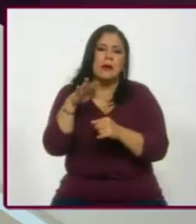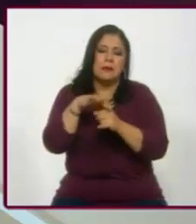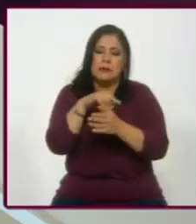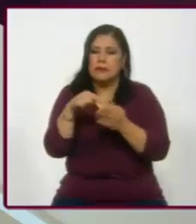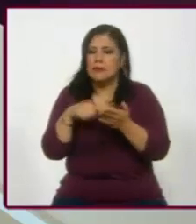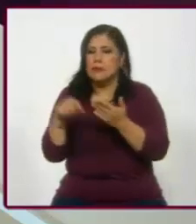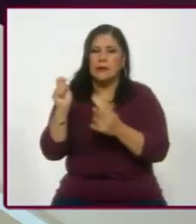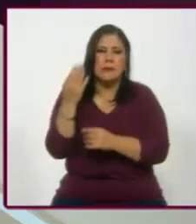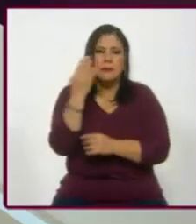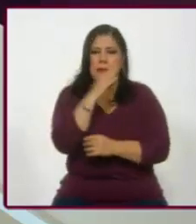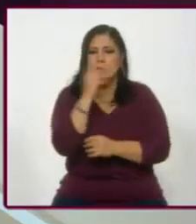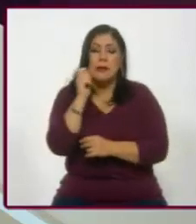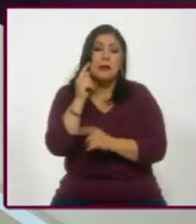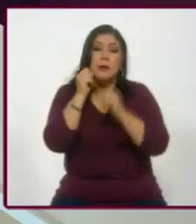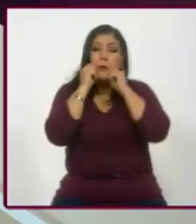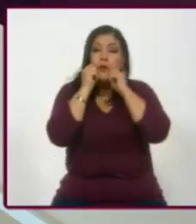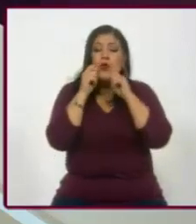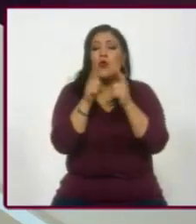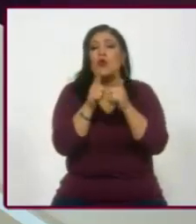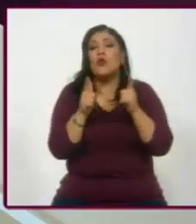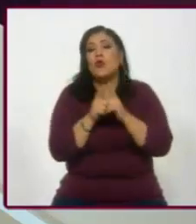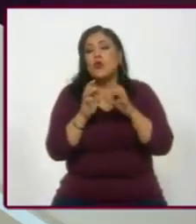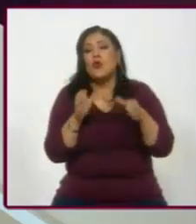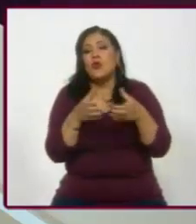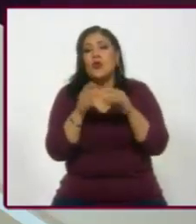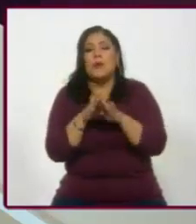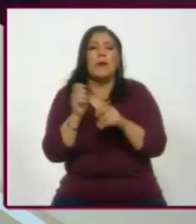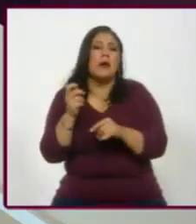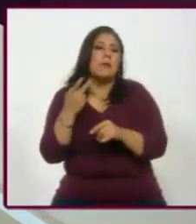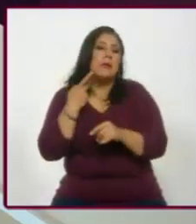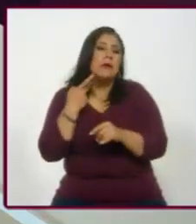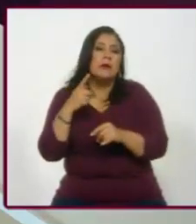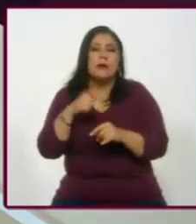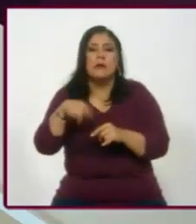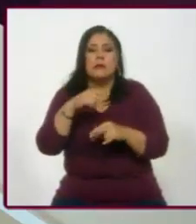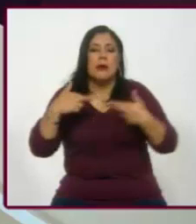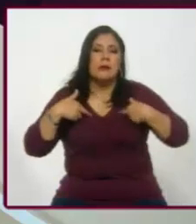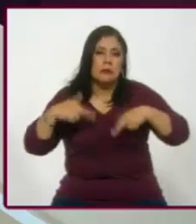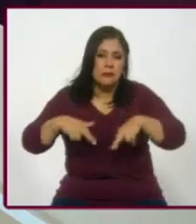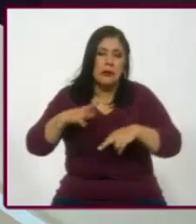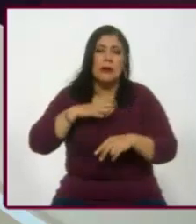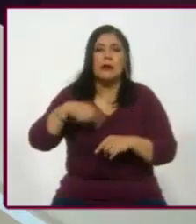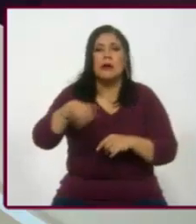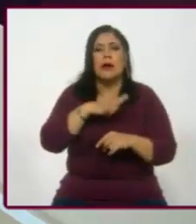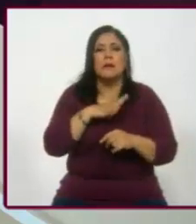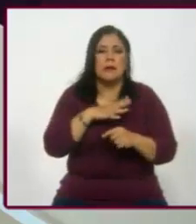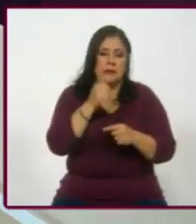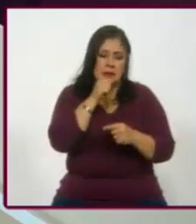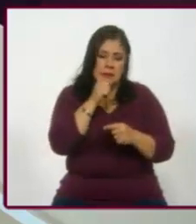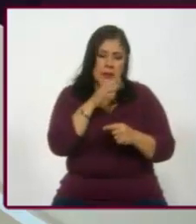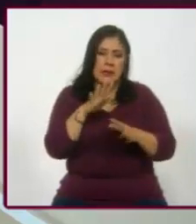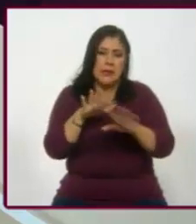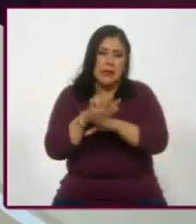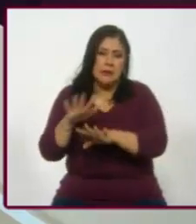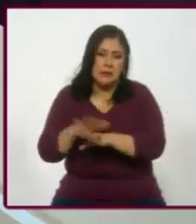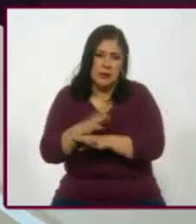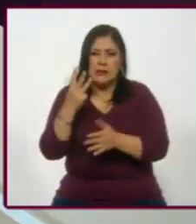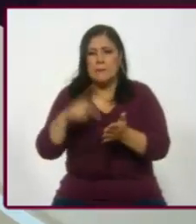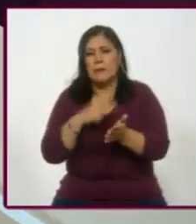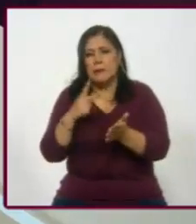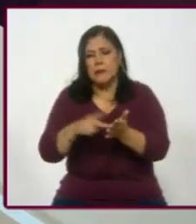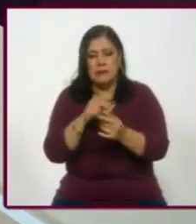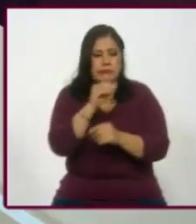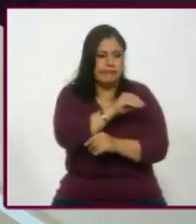el partido que representas. Porque después de que hay personas que se han cambiado tres veces de partido,